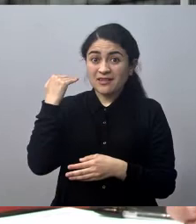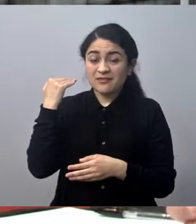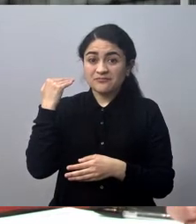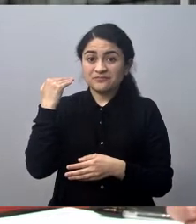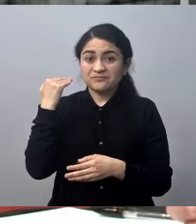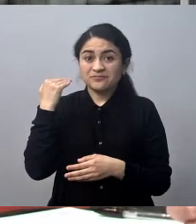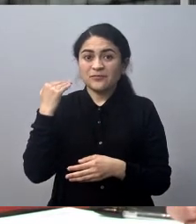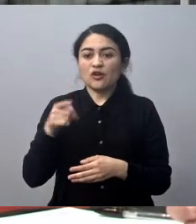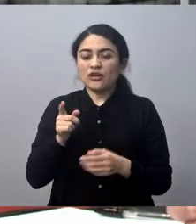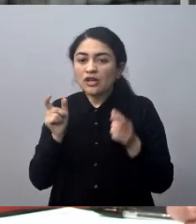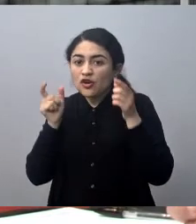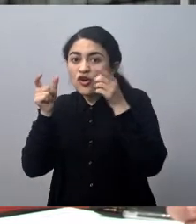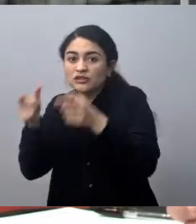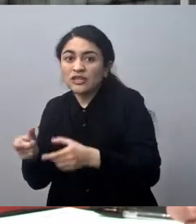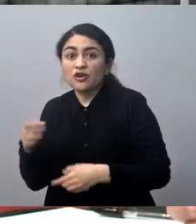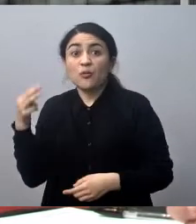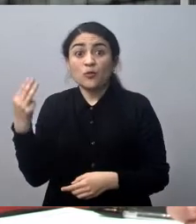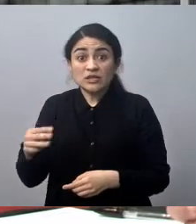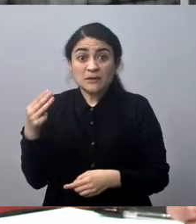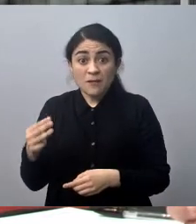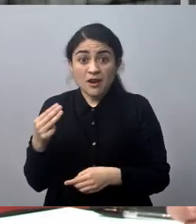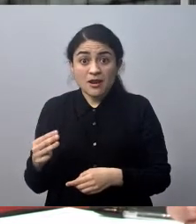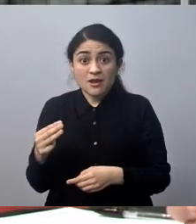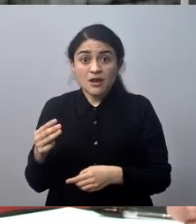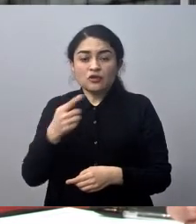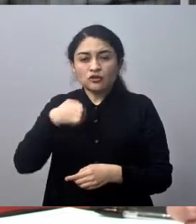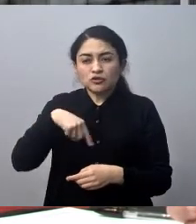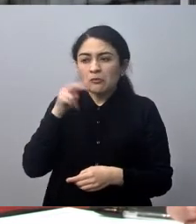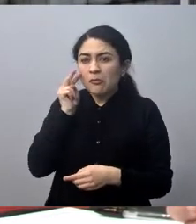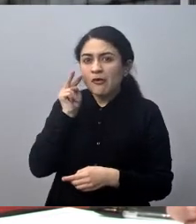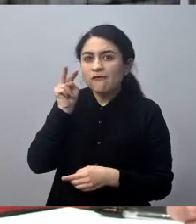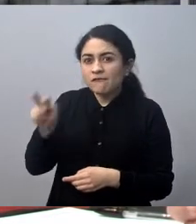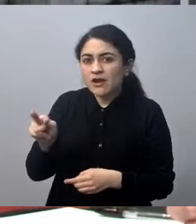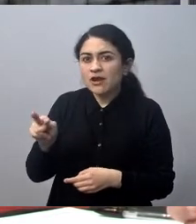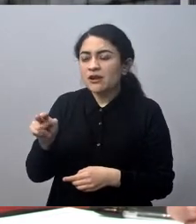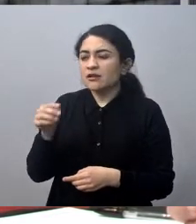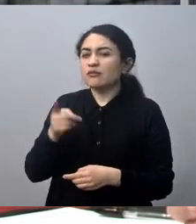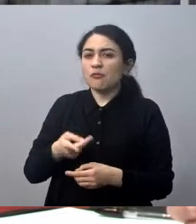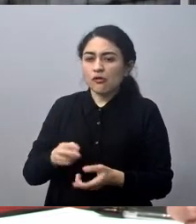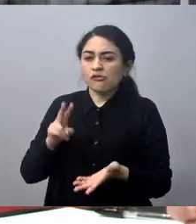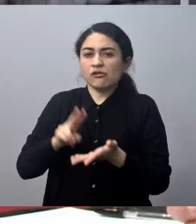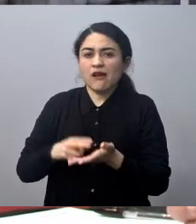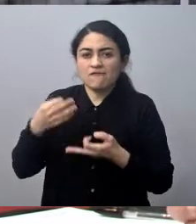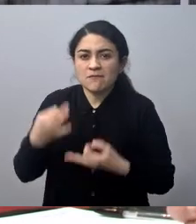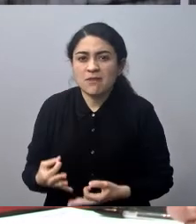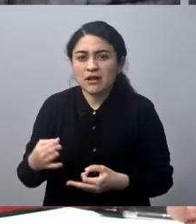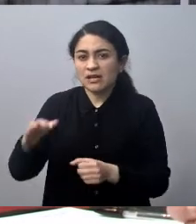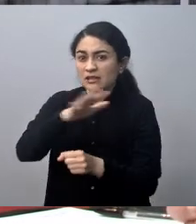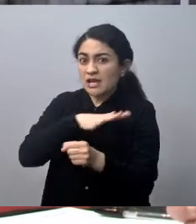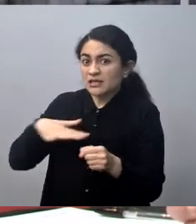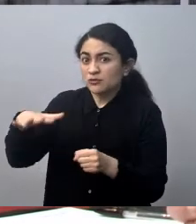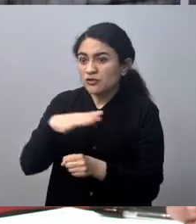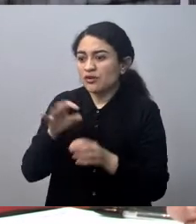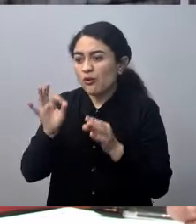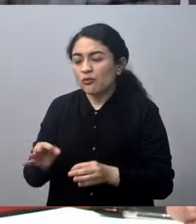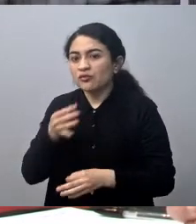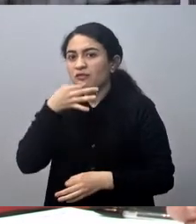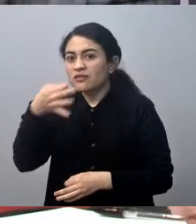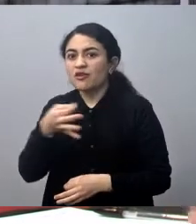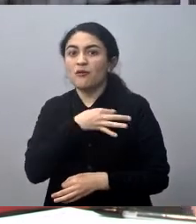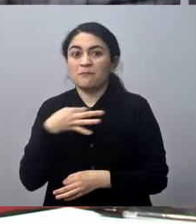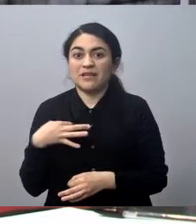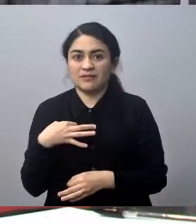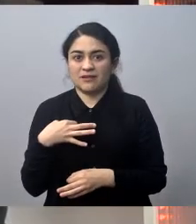con el parte del Consejo Municipal, donde también pudimos escuchar y reafirmar esta situación que ha denunciado la